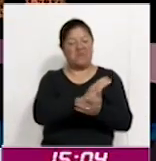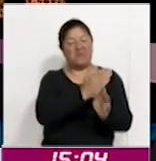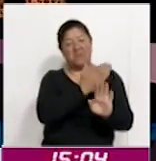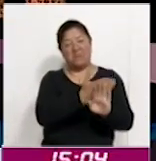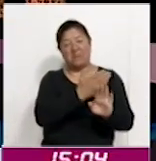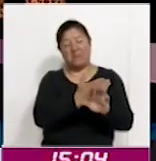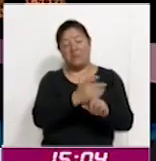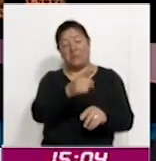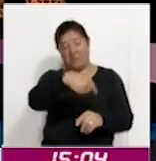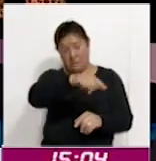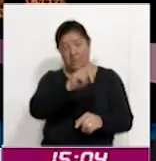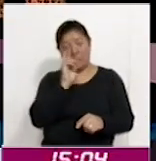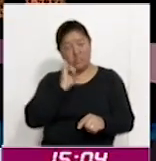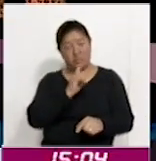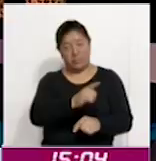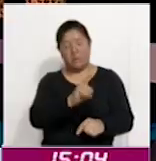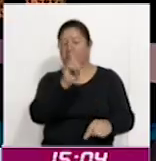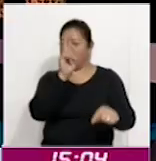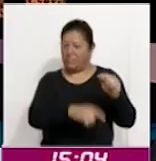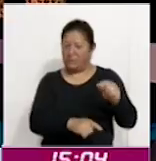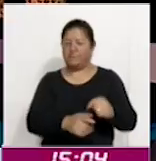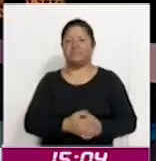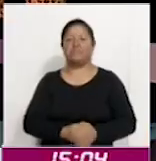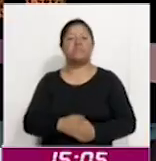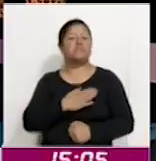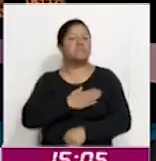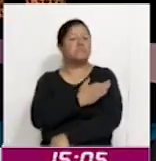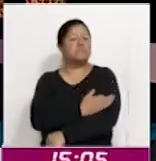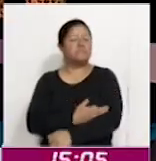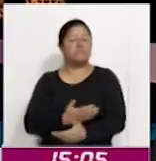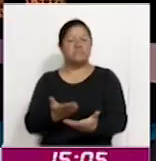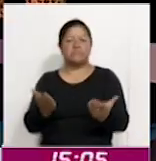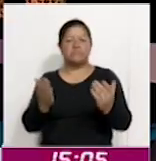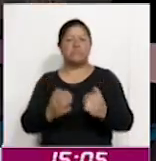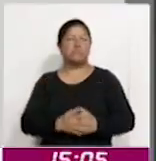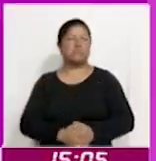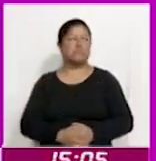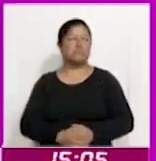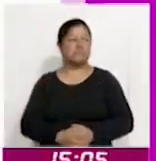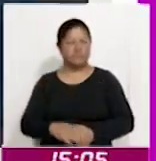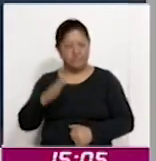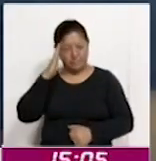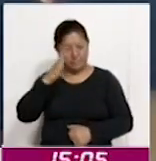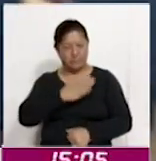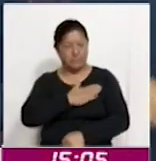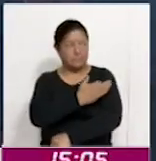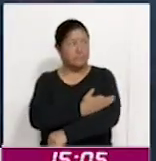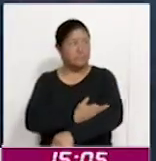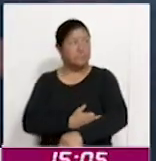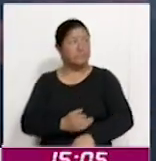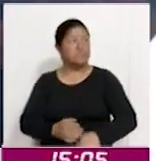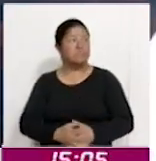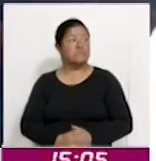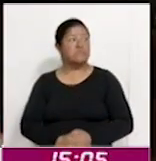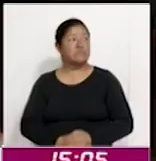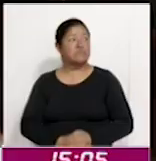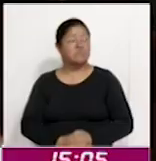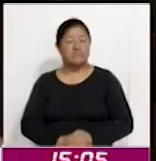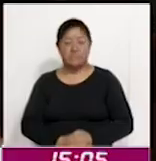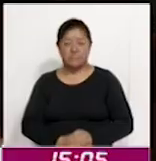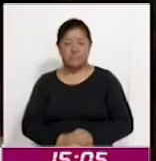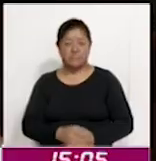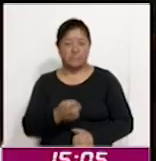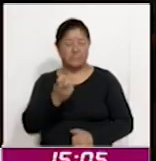hacia este sector. Edith, muy buenas tardes. Coméntanos. Gracias, Jesús. Muy buenas tardes para ti y el auditorio. Y efectivamente,